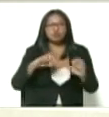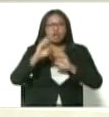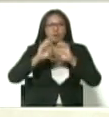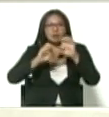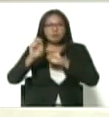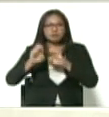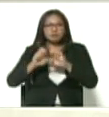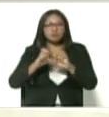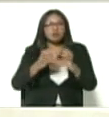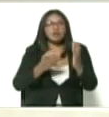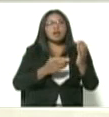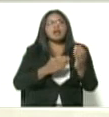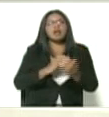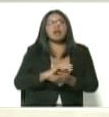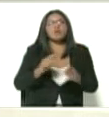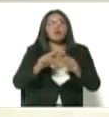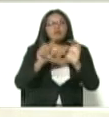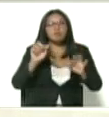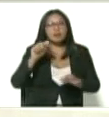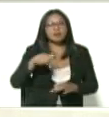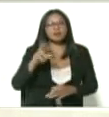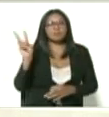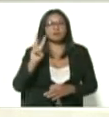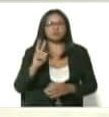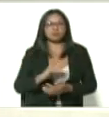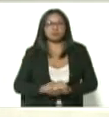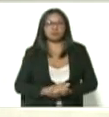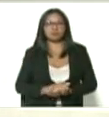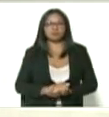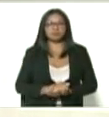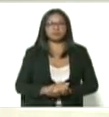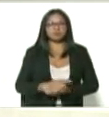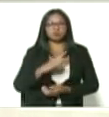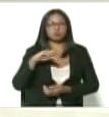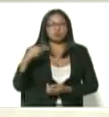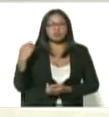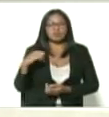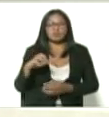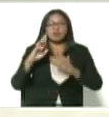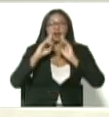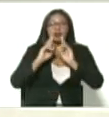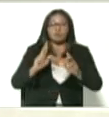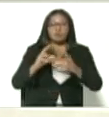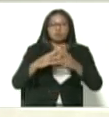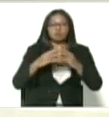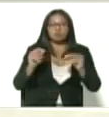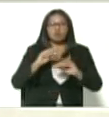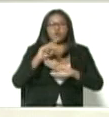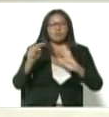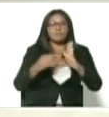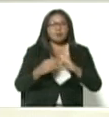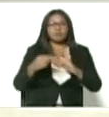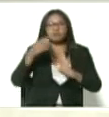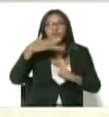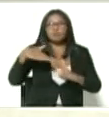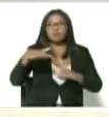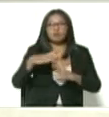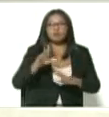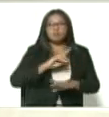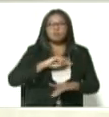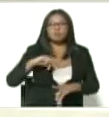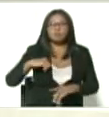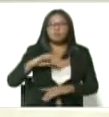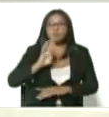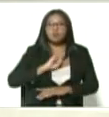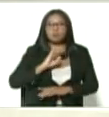en un estudio clínico fase 3 en Venezuela y que tenemos todos los resultados de inmunogenicidad en una población mestiza como la nuestra